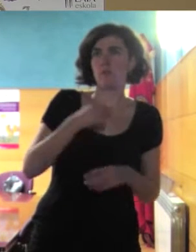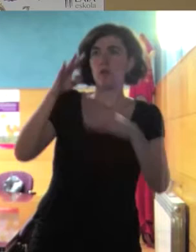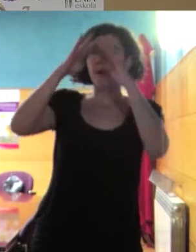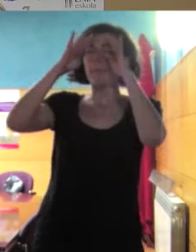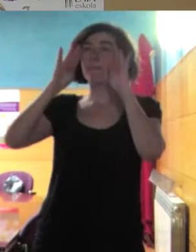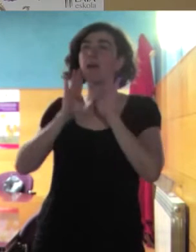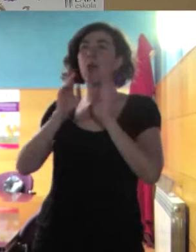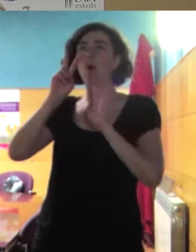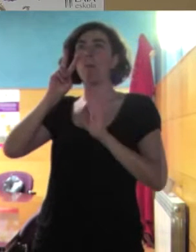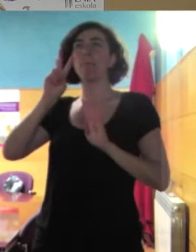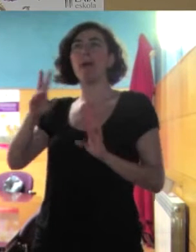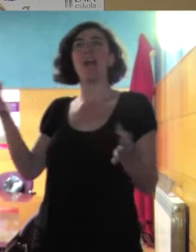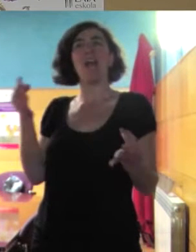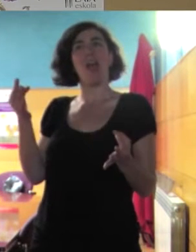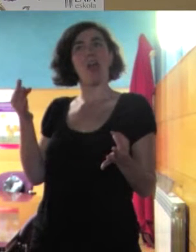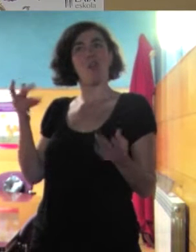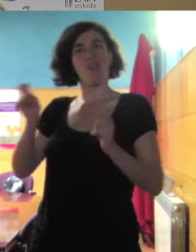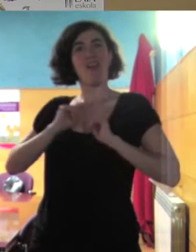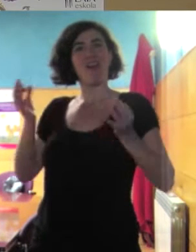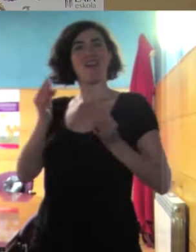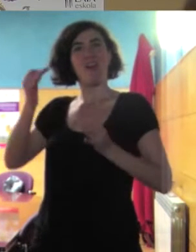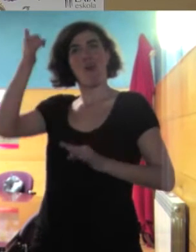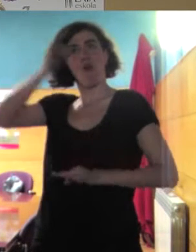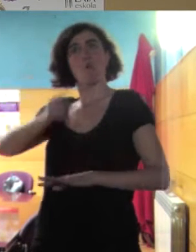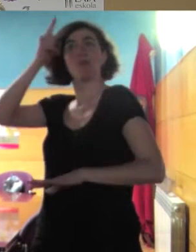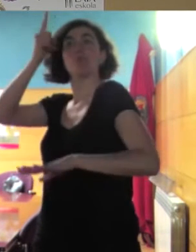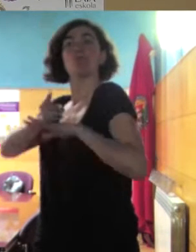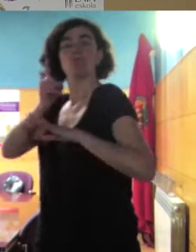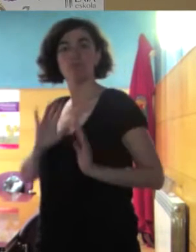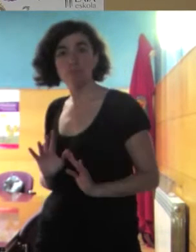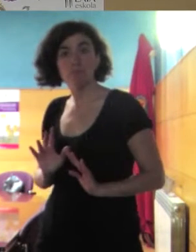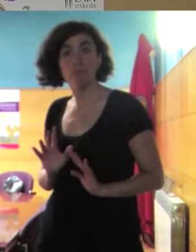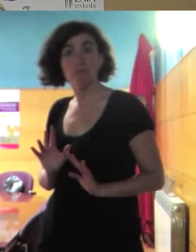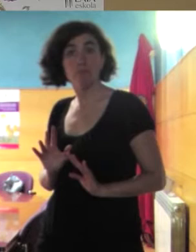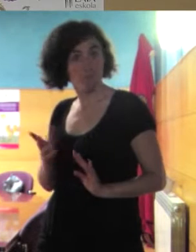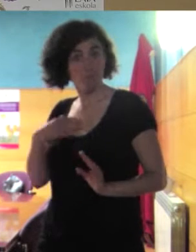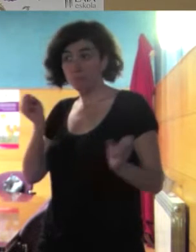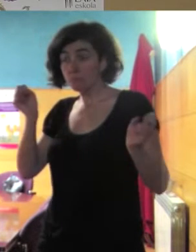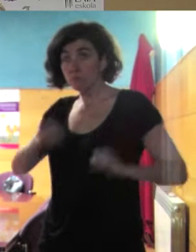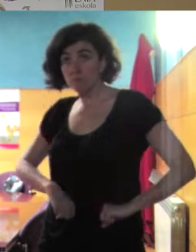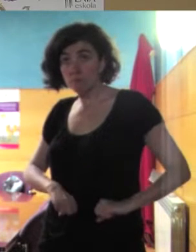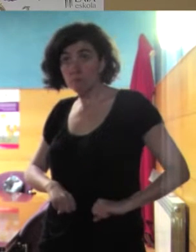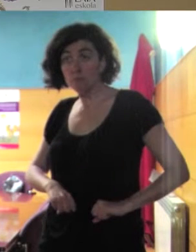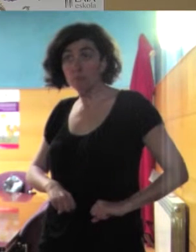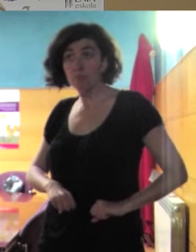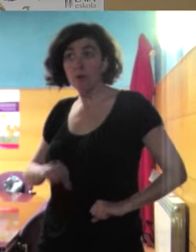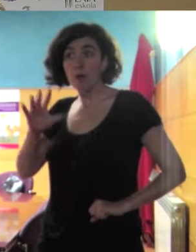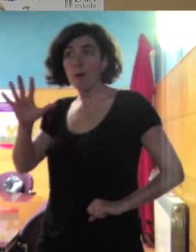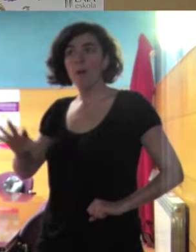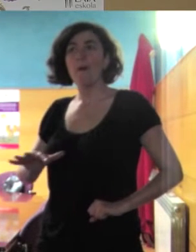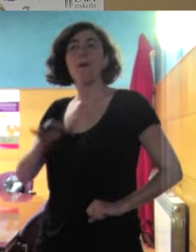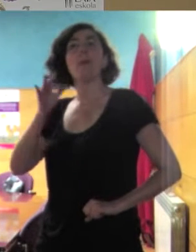la dominación masculina ¿os parece que puede ser así? y que además concuerda con el